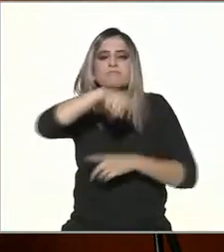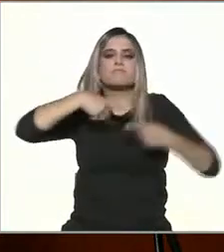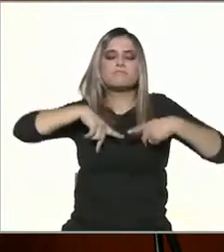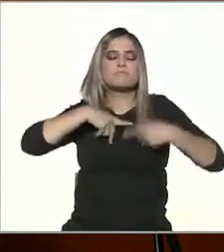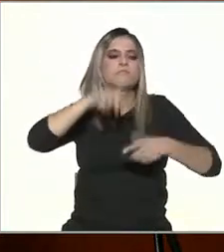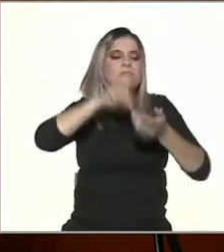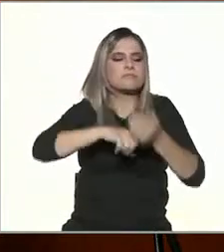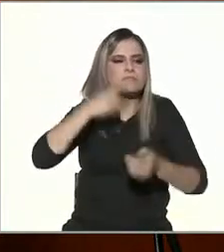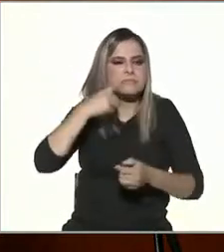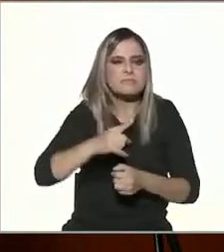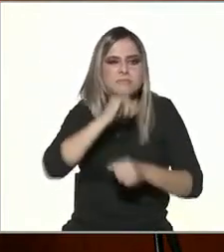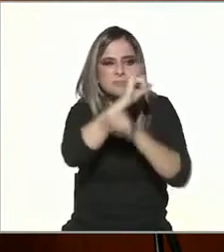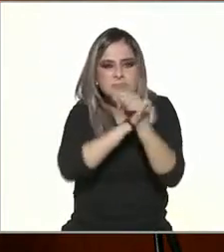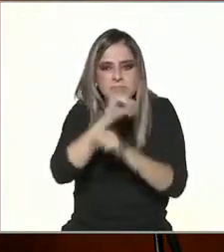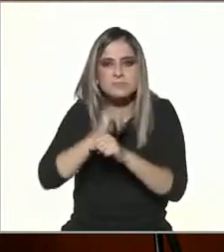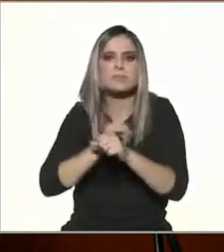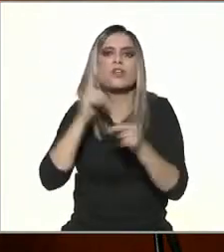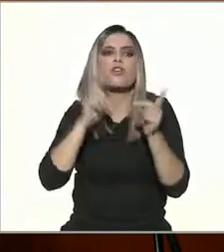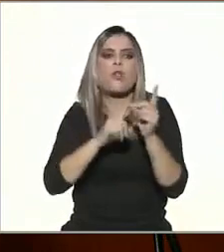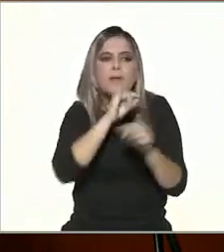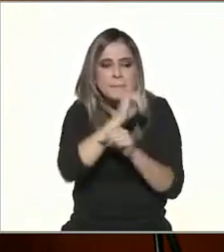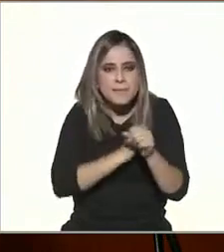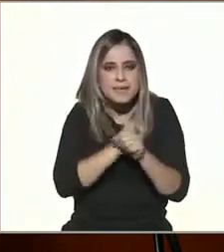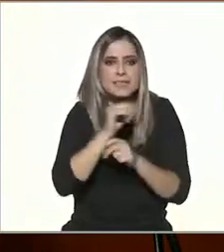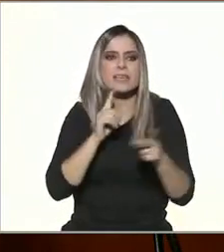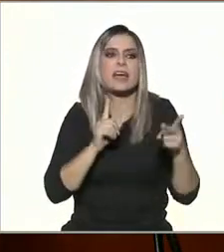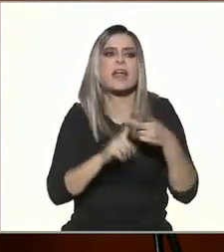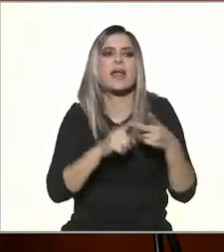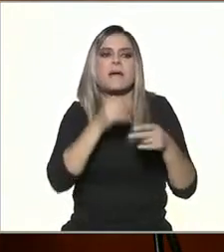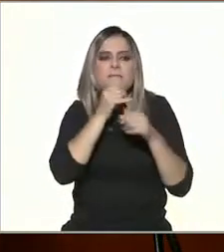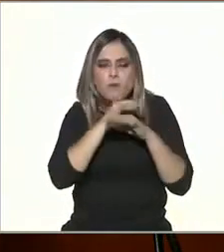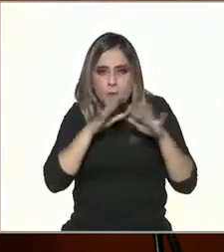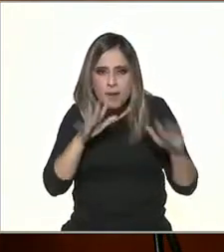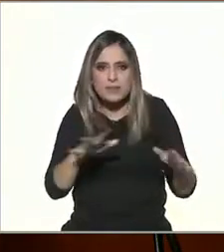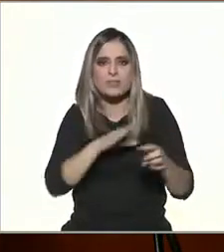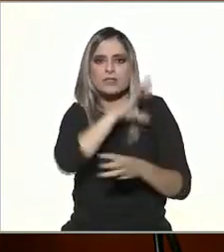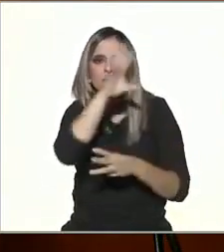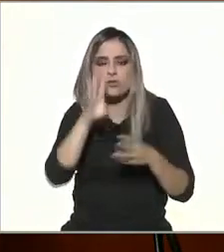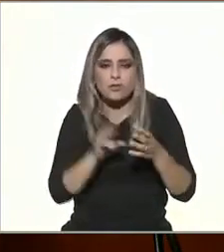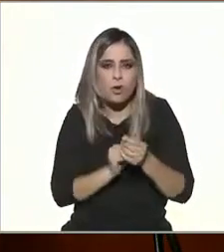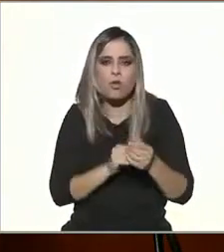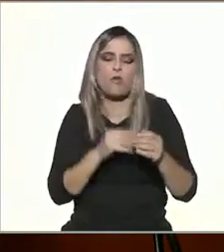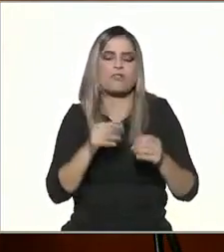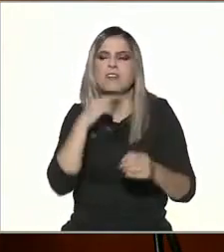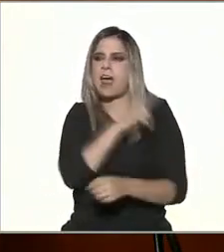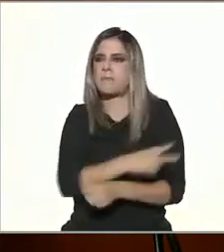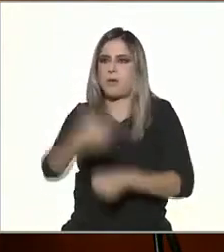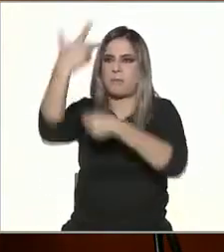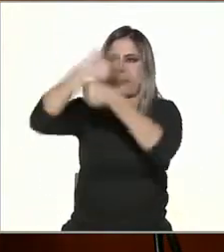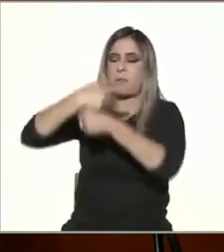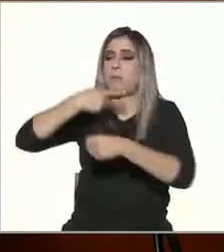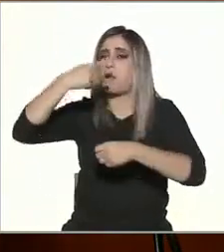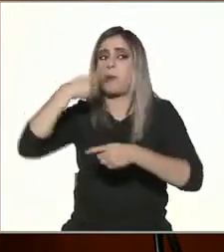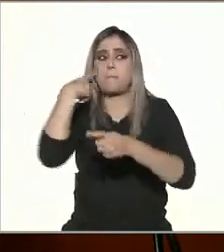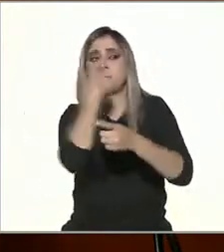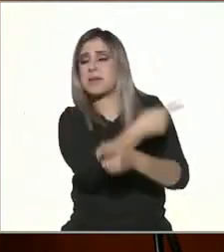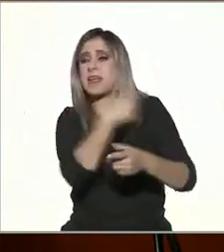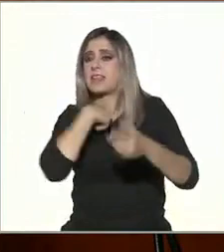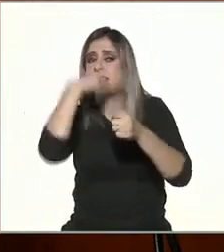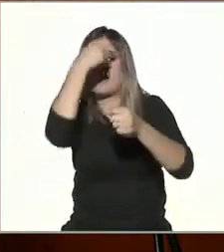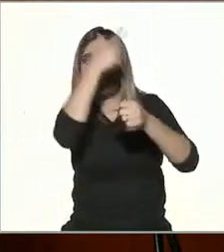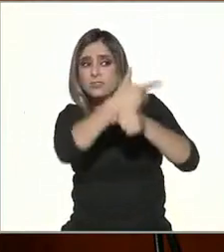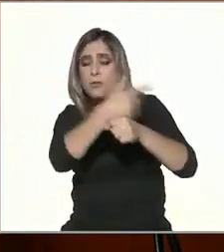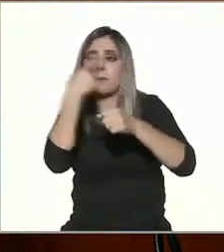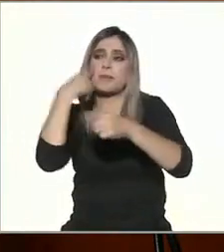e inclusive el procesamiento de la información del día a día, como ya lo quieren hacer de forma inmediata porque la audiencia lo pide, no